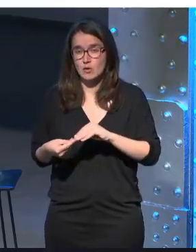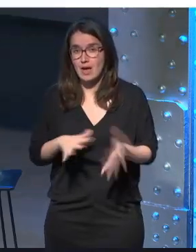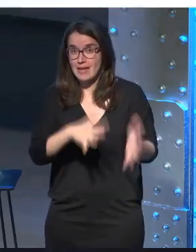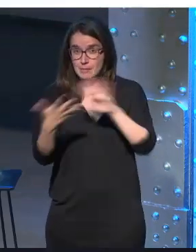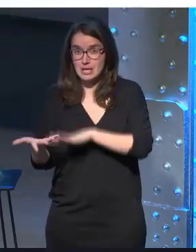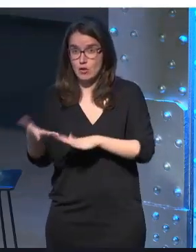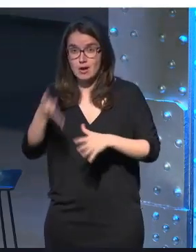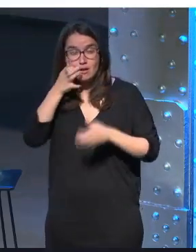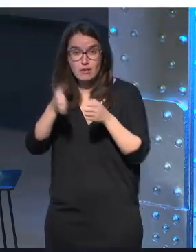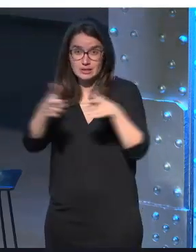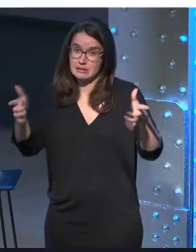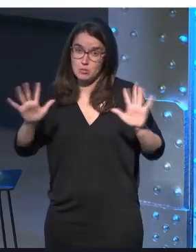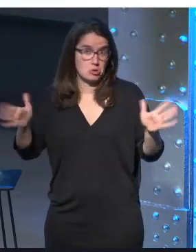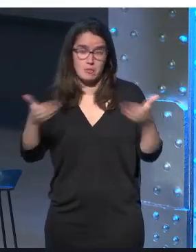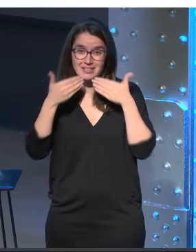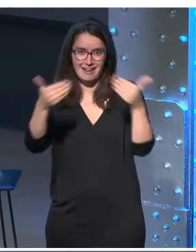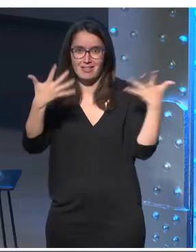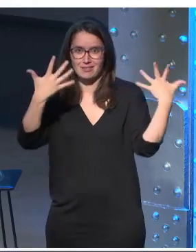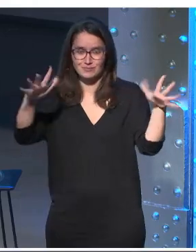y bueno gracias bueno nuestro